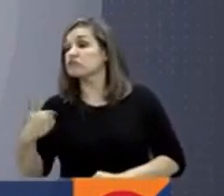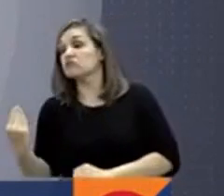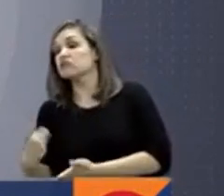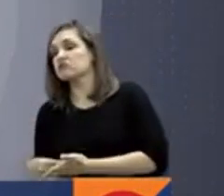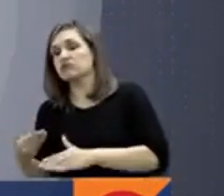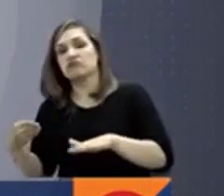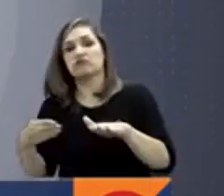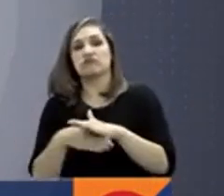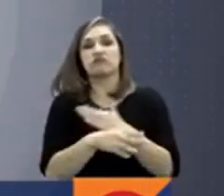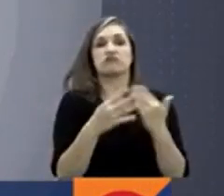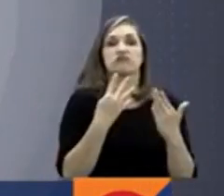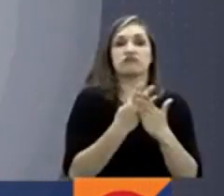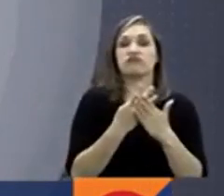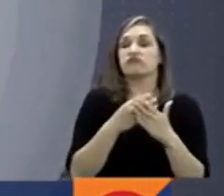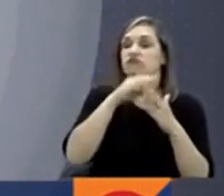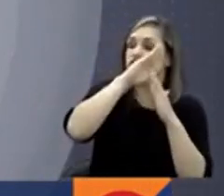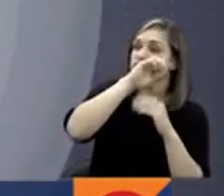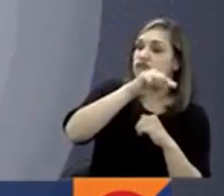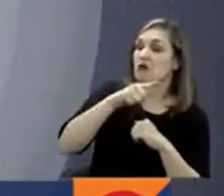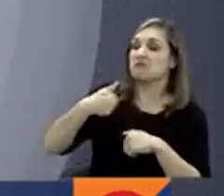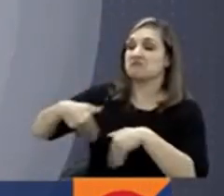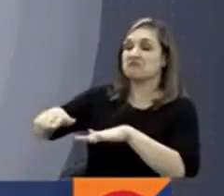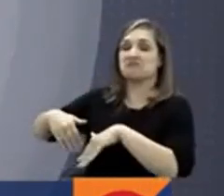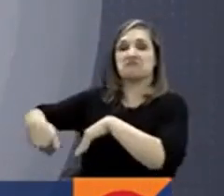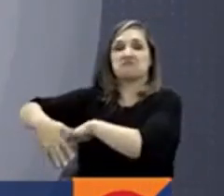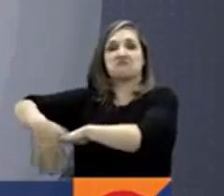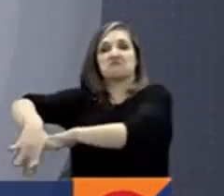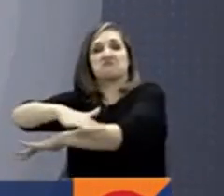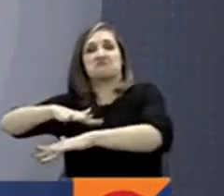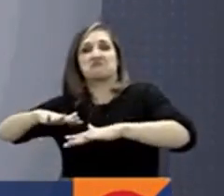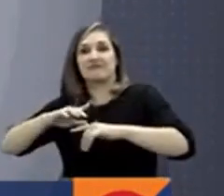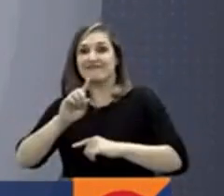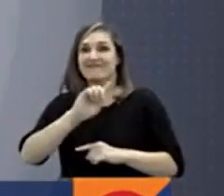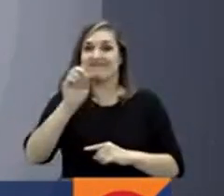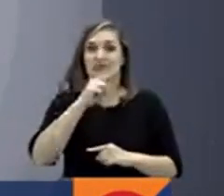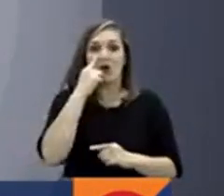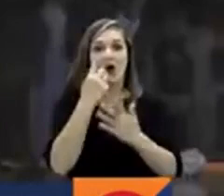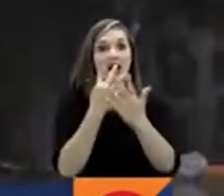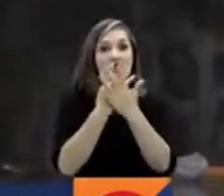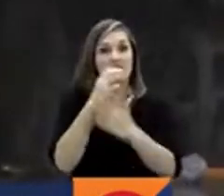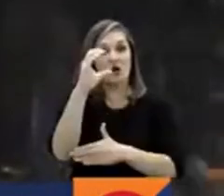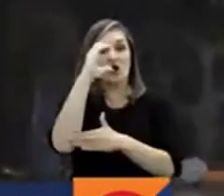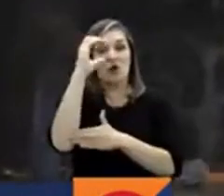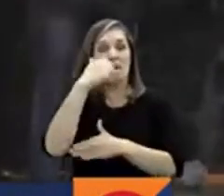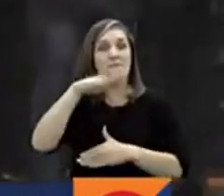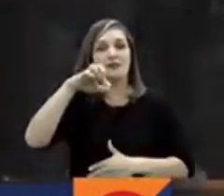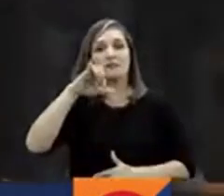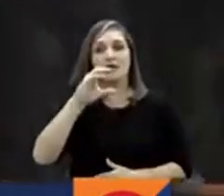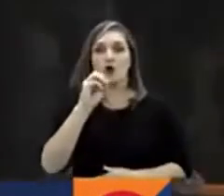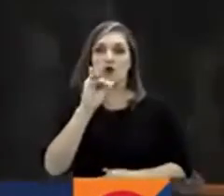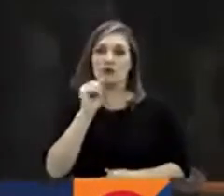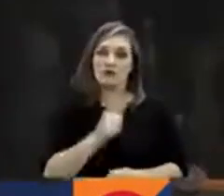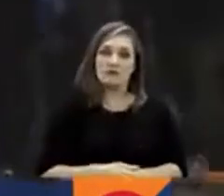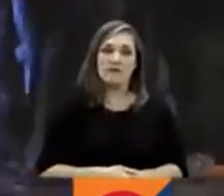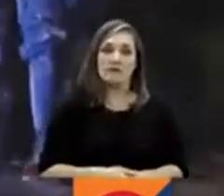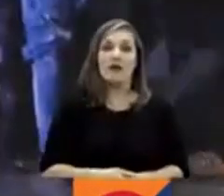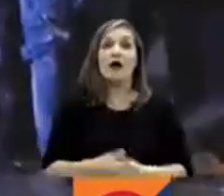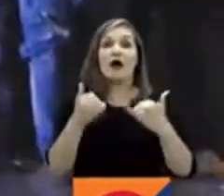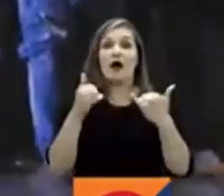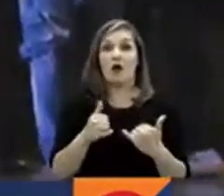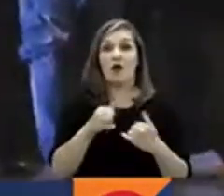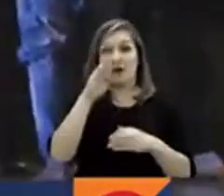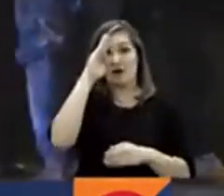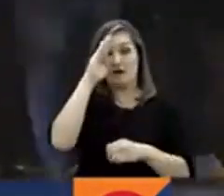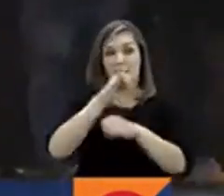la violación de derechos humanos sea constante y reiterada en las cárceles de Colombia y especialmente en la cárcel Picota. El INPEC tendrá 15 días para